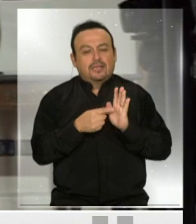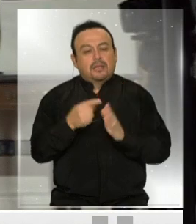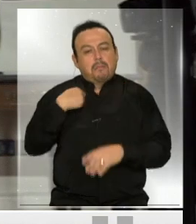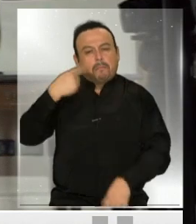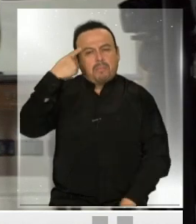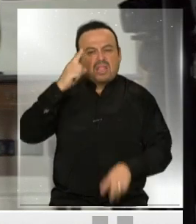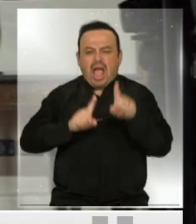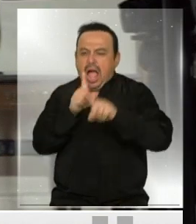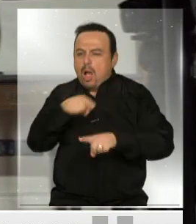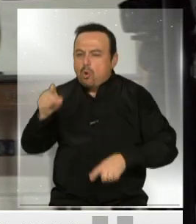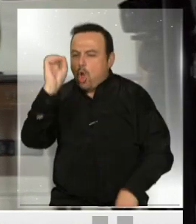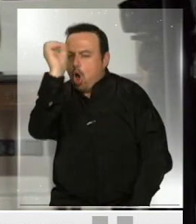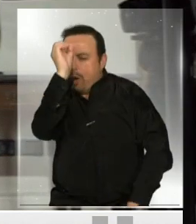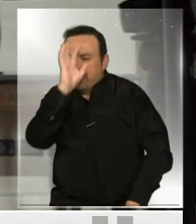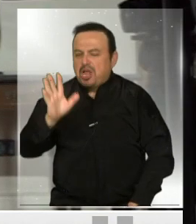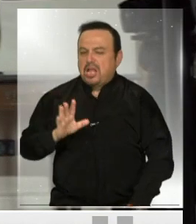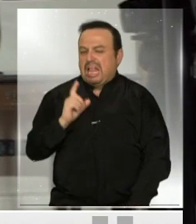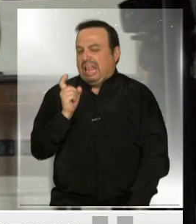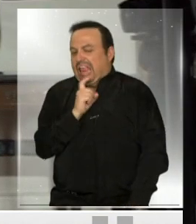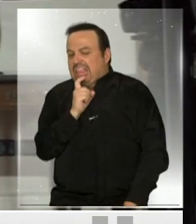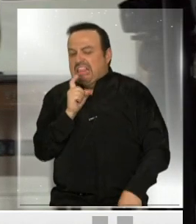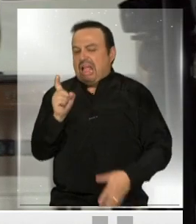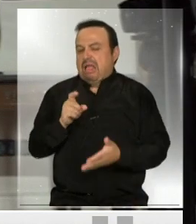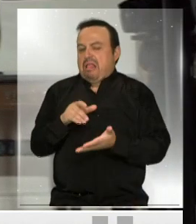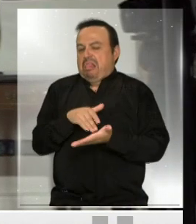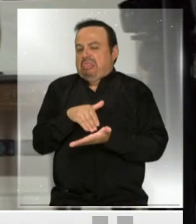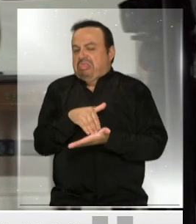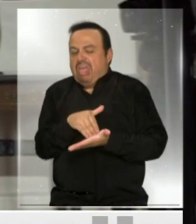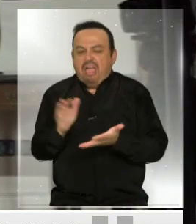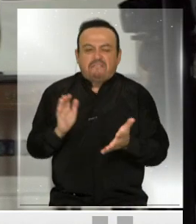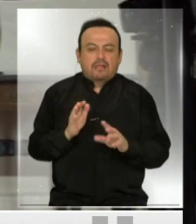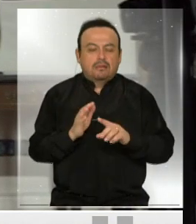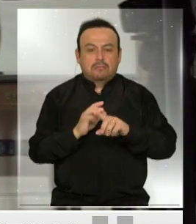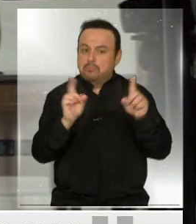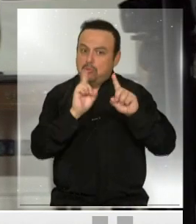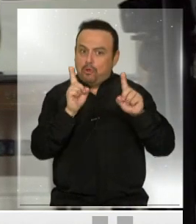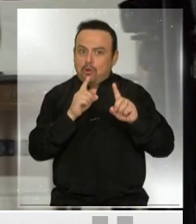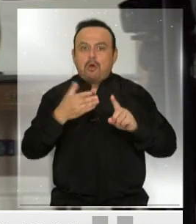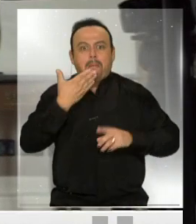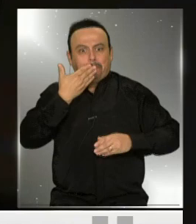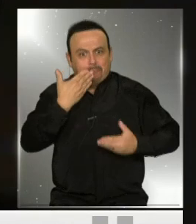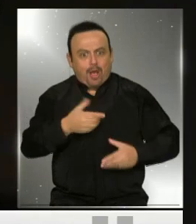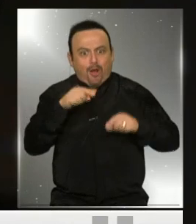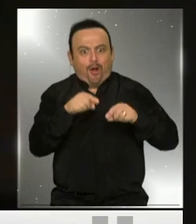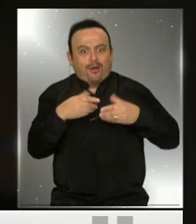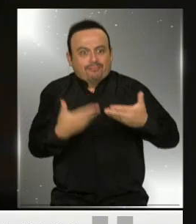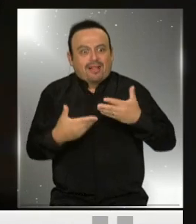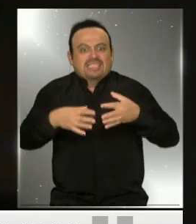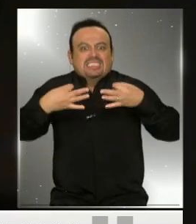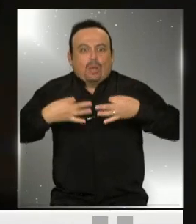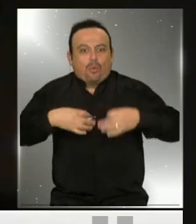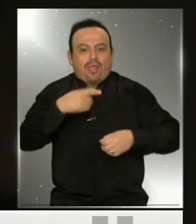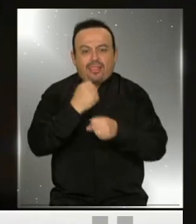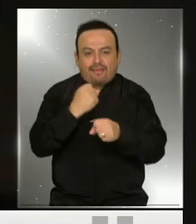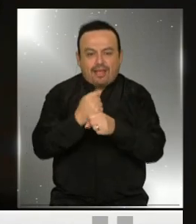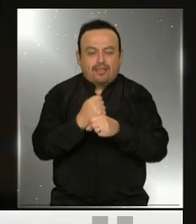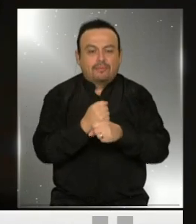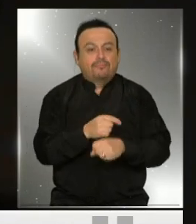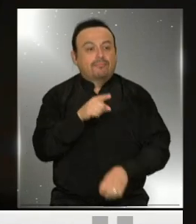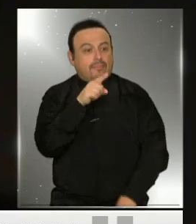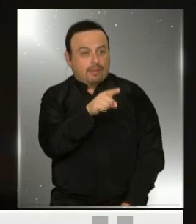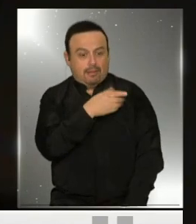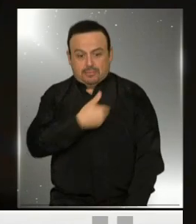como han dicho algunos, fortalece y da mayores posibilidades a los trabajadores. Y finalmente, tal como señaló usted, presidente,